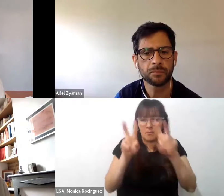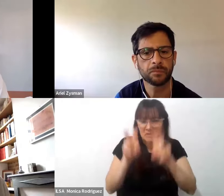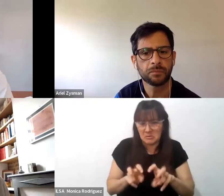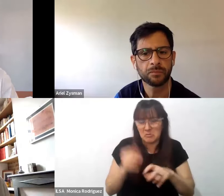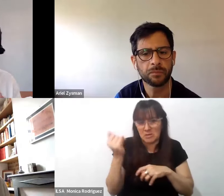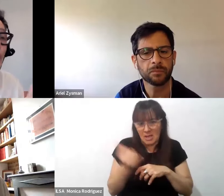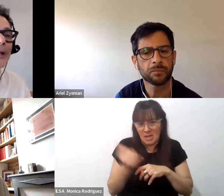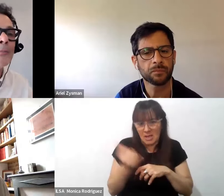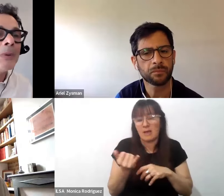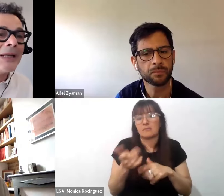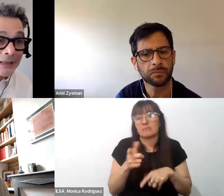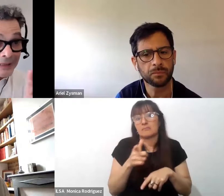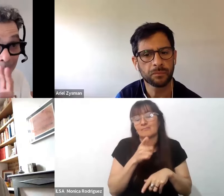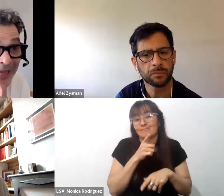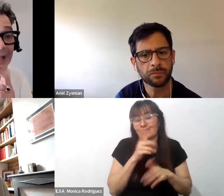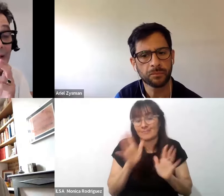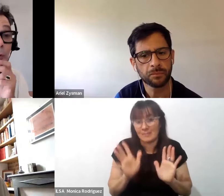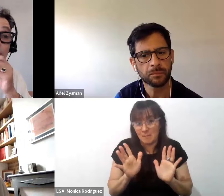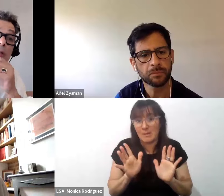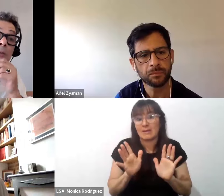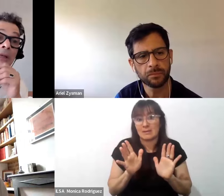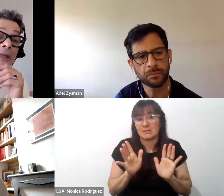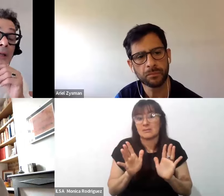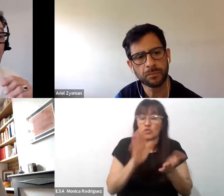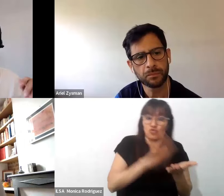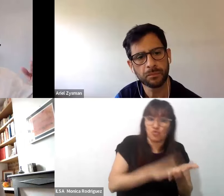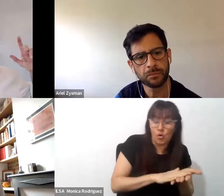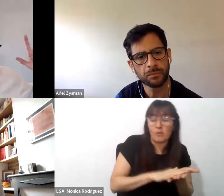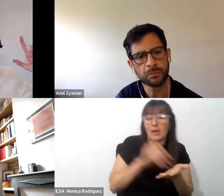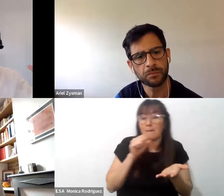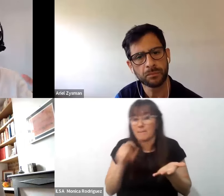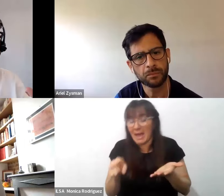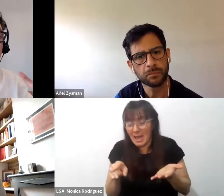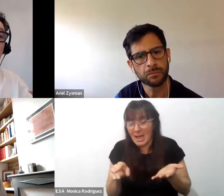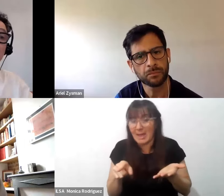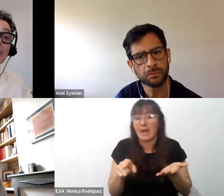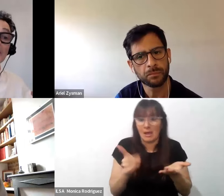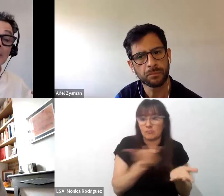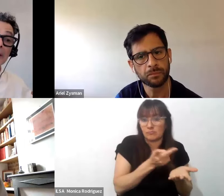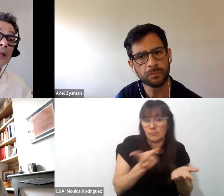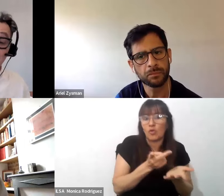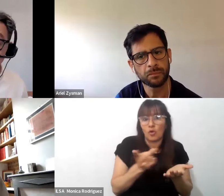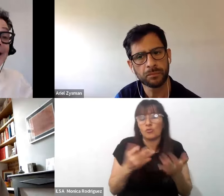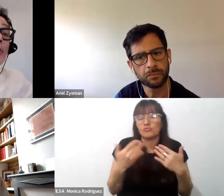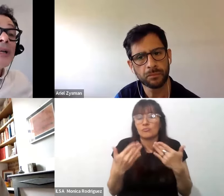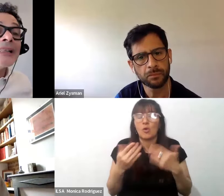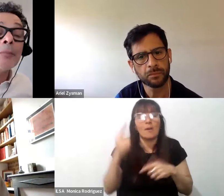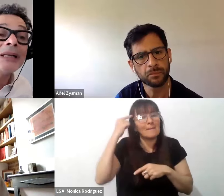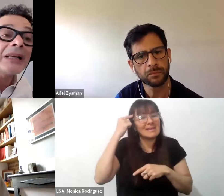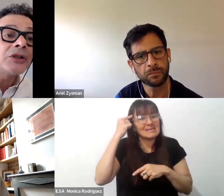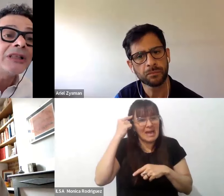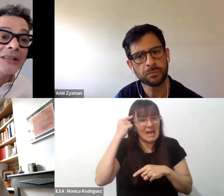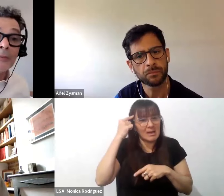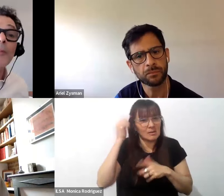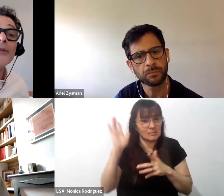en el sobre en el para inclusive porque también se puede pensar en esas lógicas